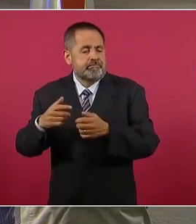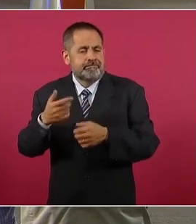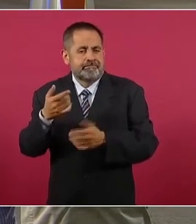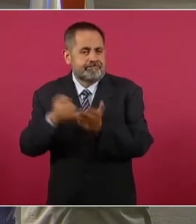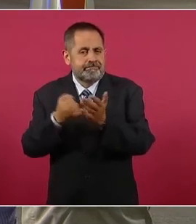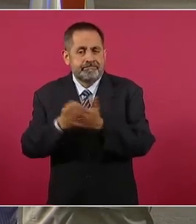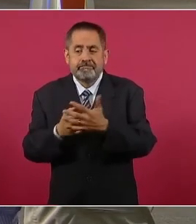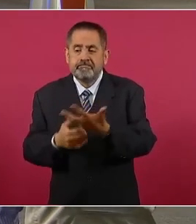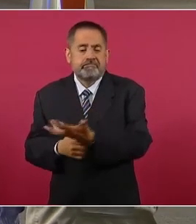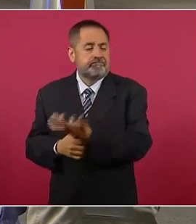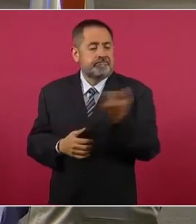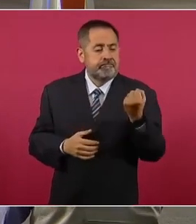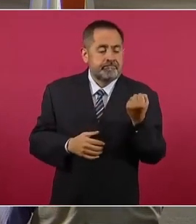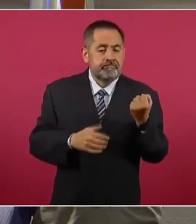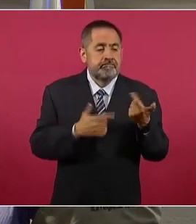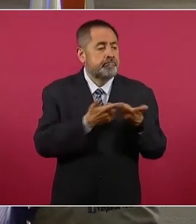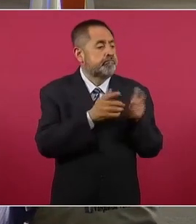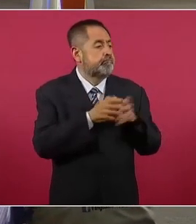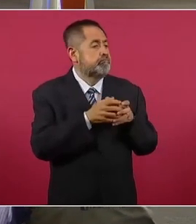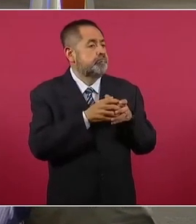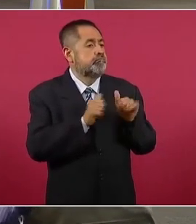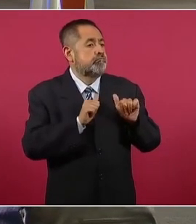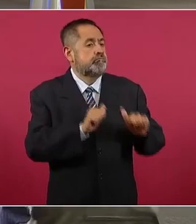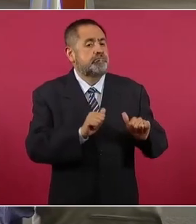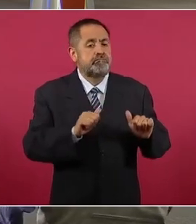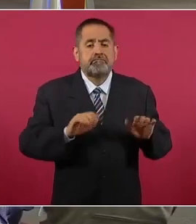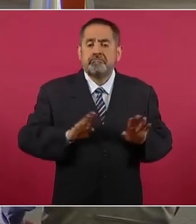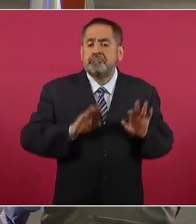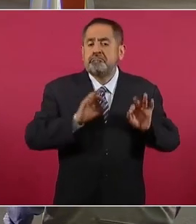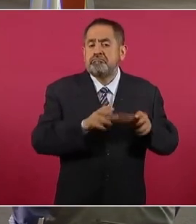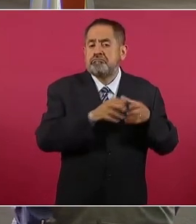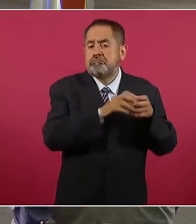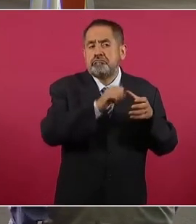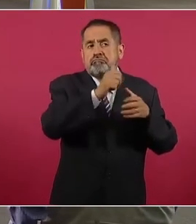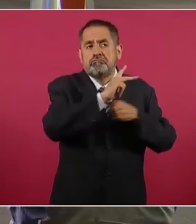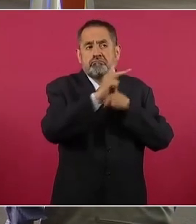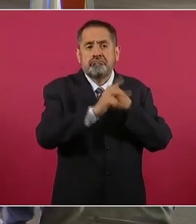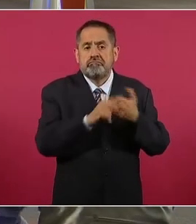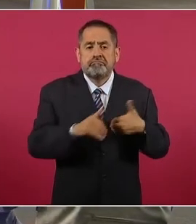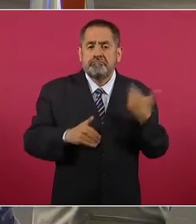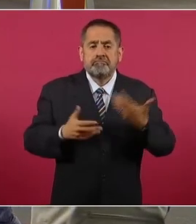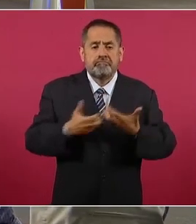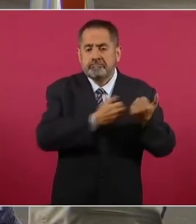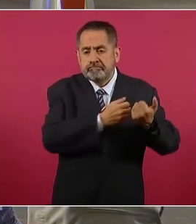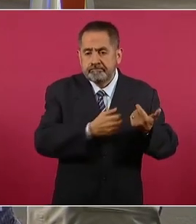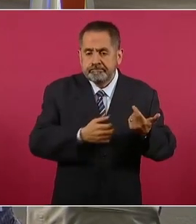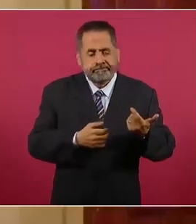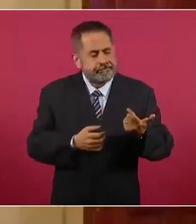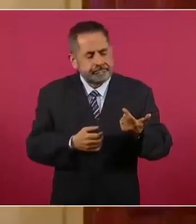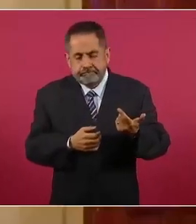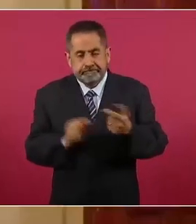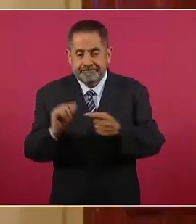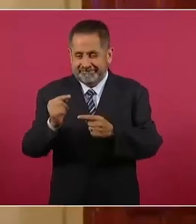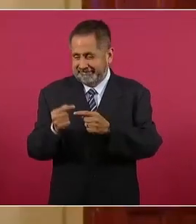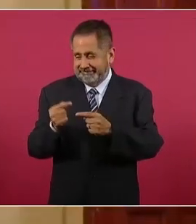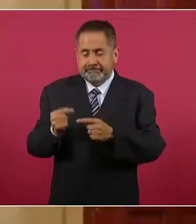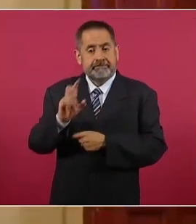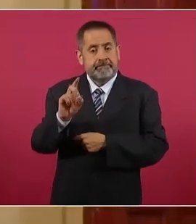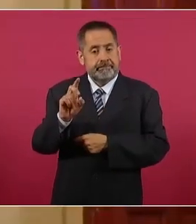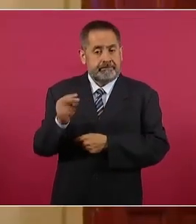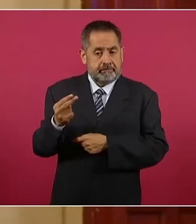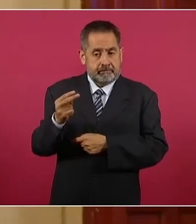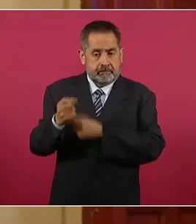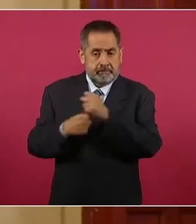beneficio de la clase dominante del país y de los intereses extranjeros. Poco antes, el 30 de noviembre de